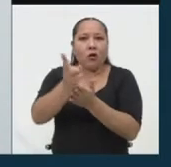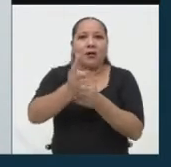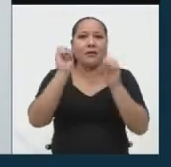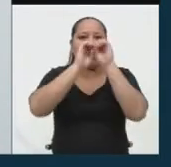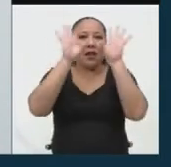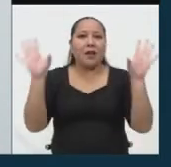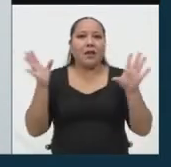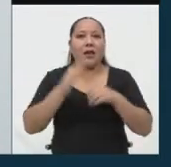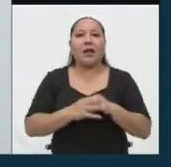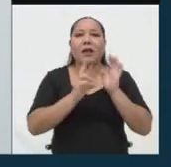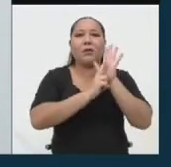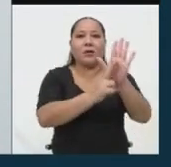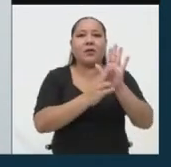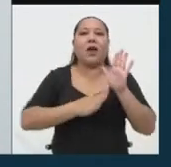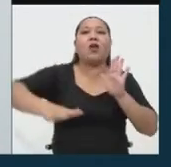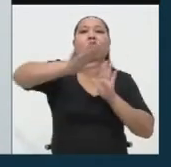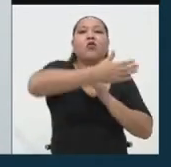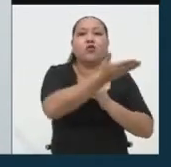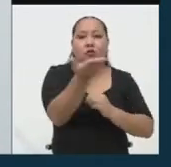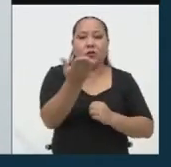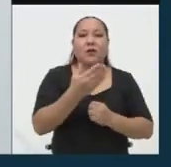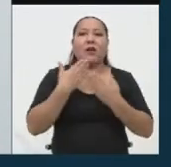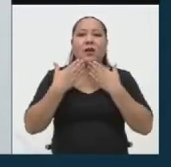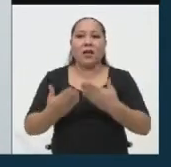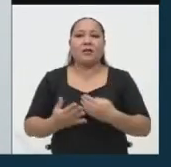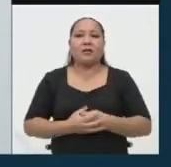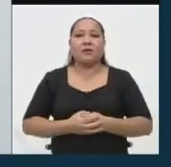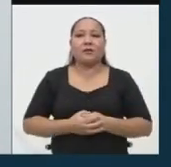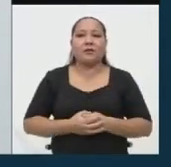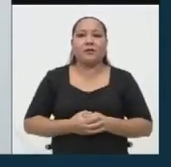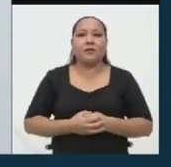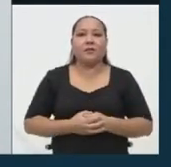transparencia y representar a todos ustedes. Muchas gracias.